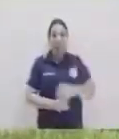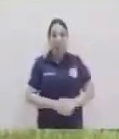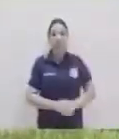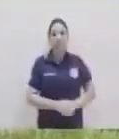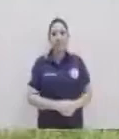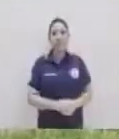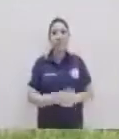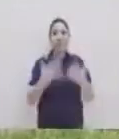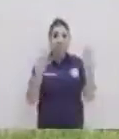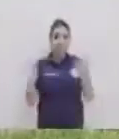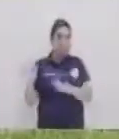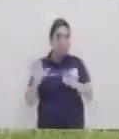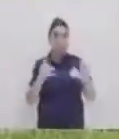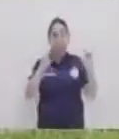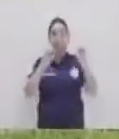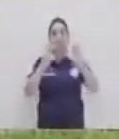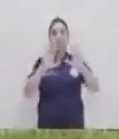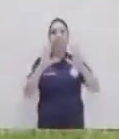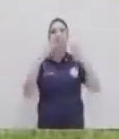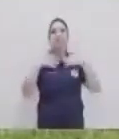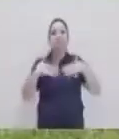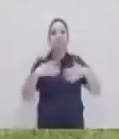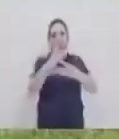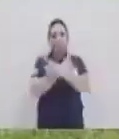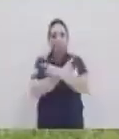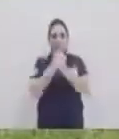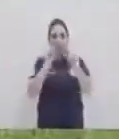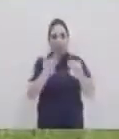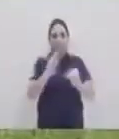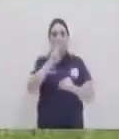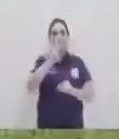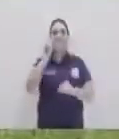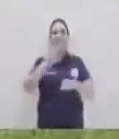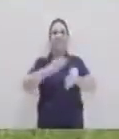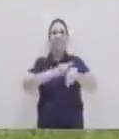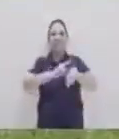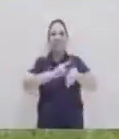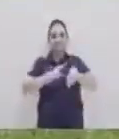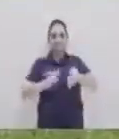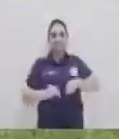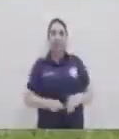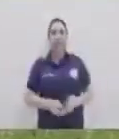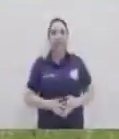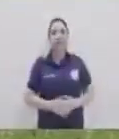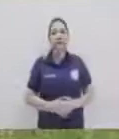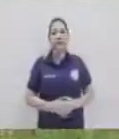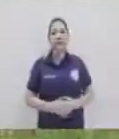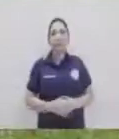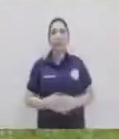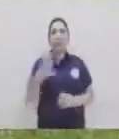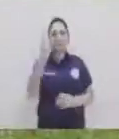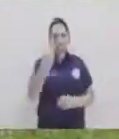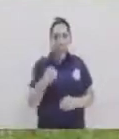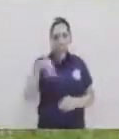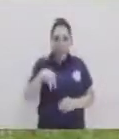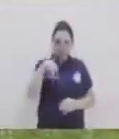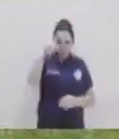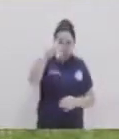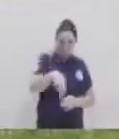y 10 hice 10 descanso 30 segundos y